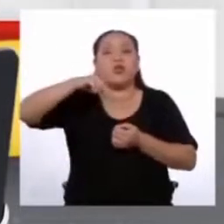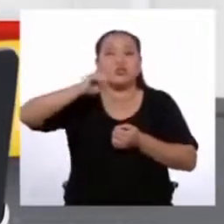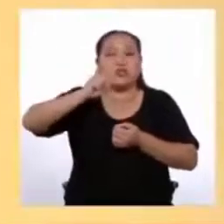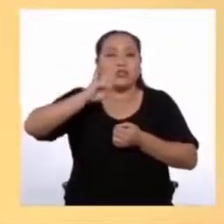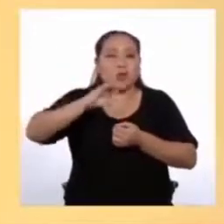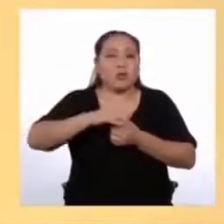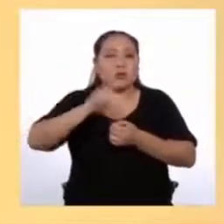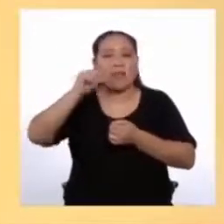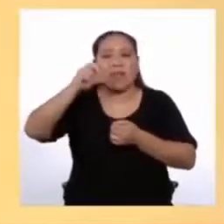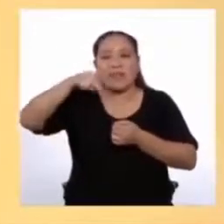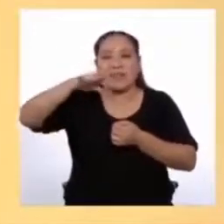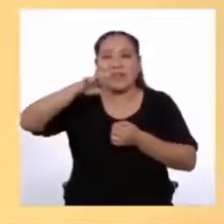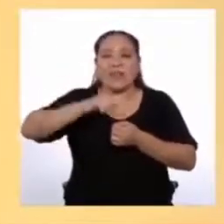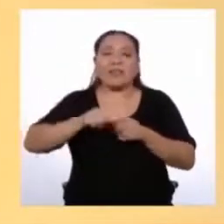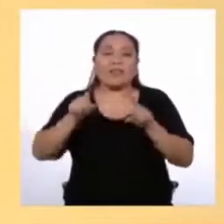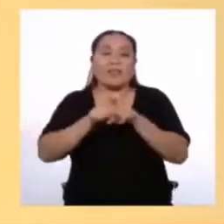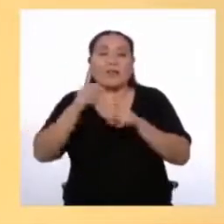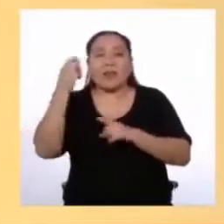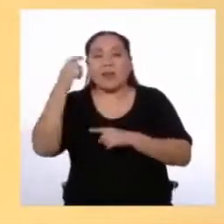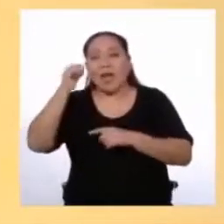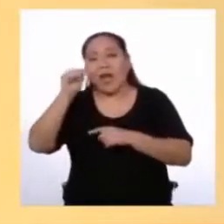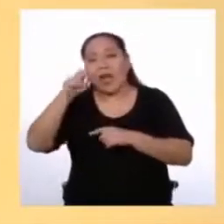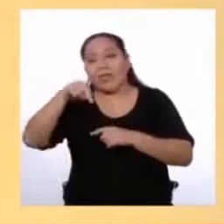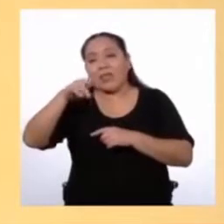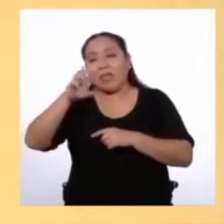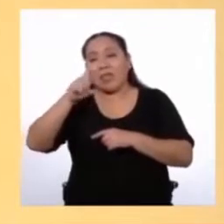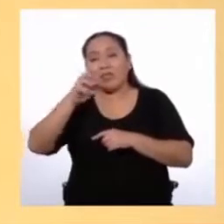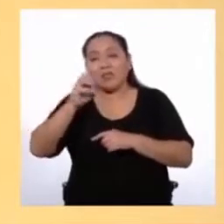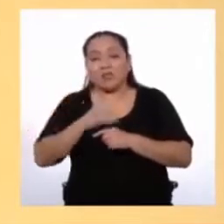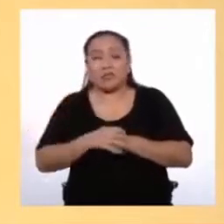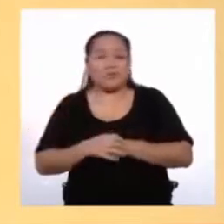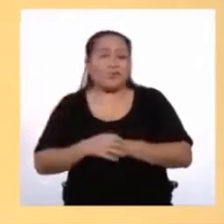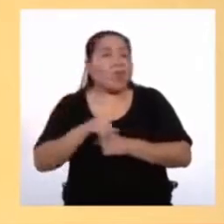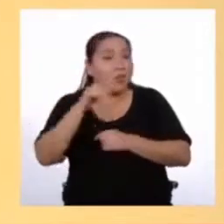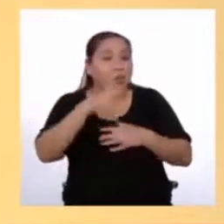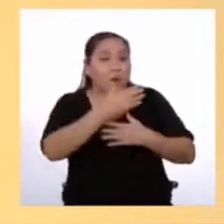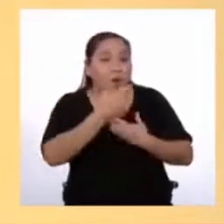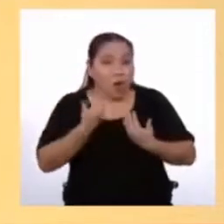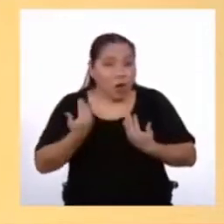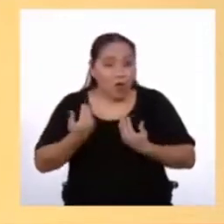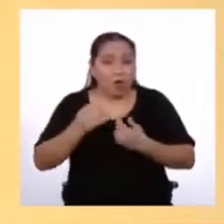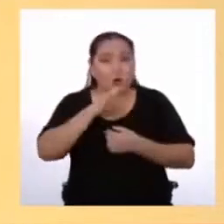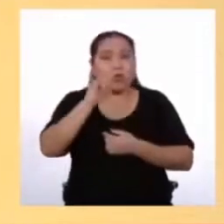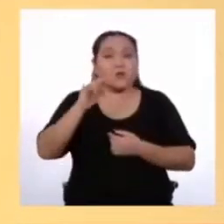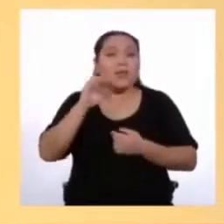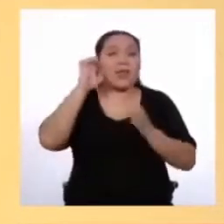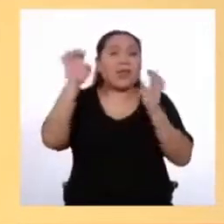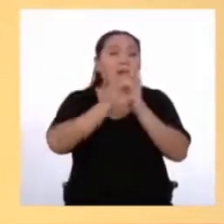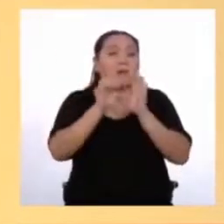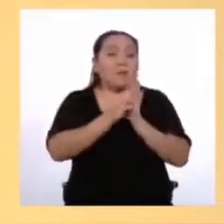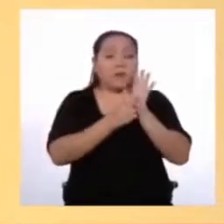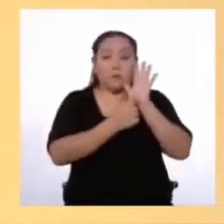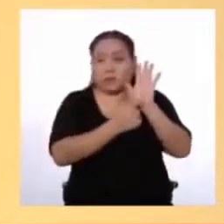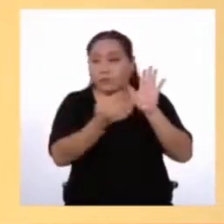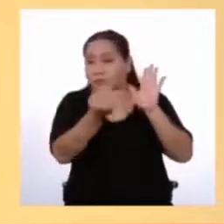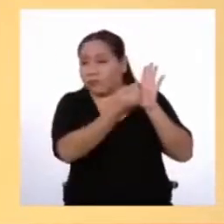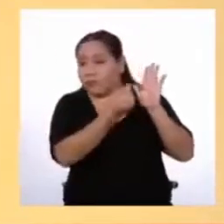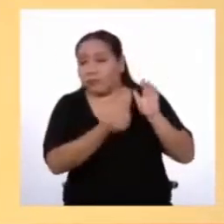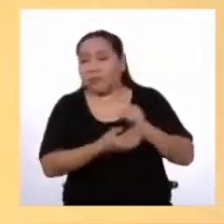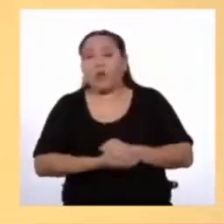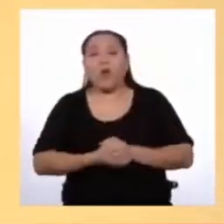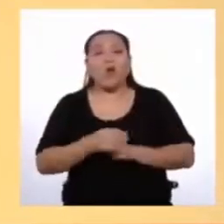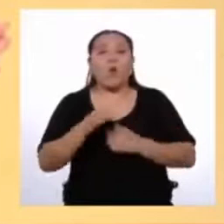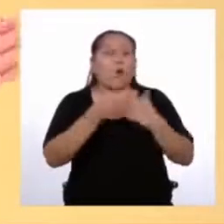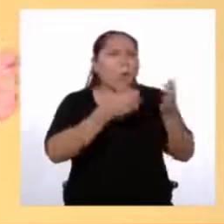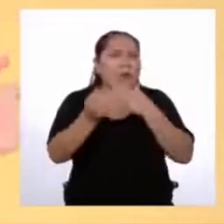el anexo Lo mejor que pueden hacer Es utilizar siempre el ejemplo Que le hemos compartido como guía O cualquier ejemplo de